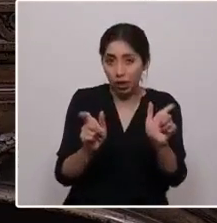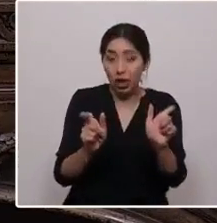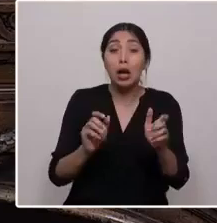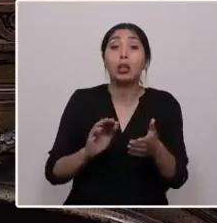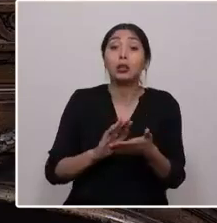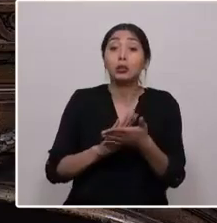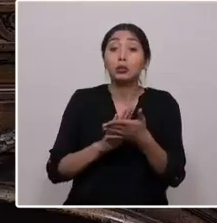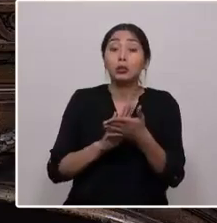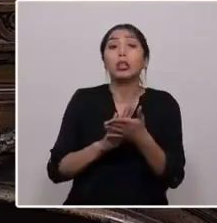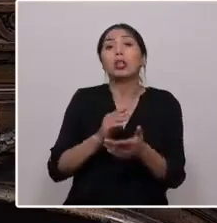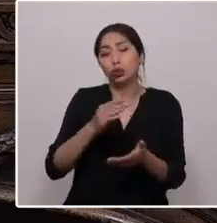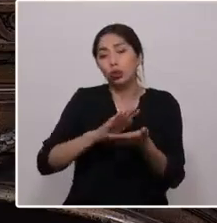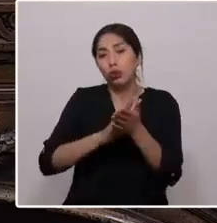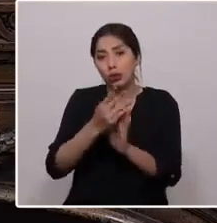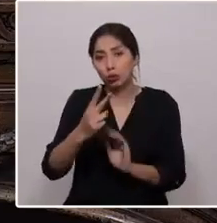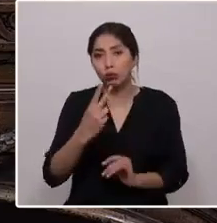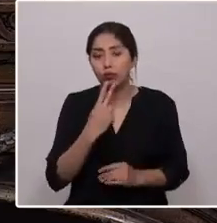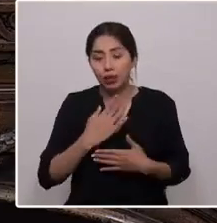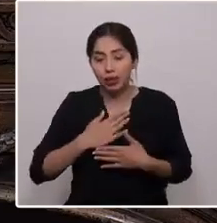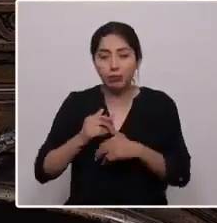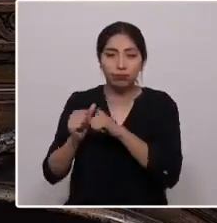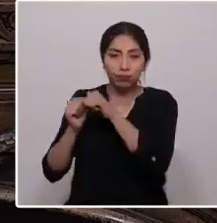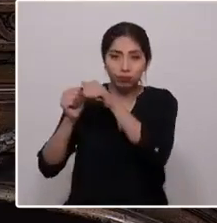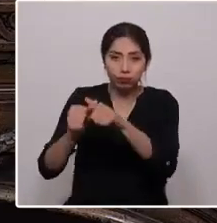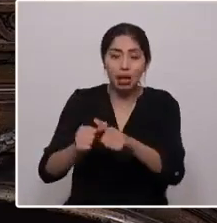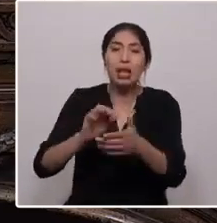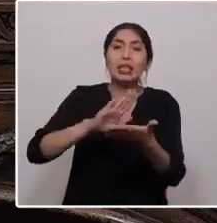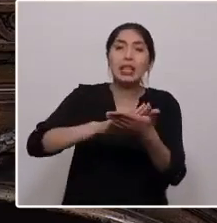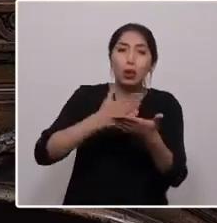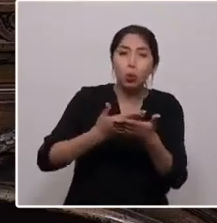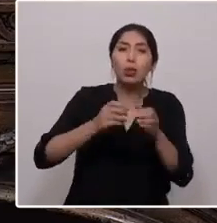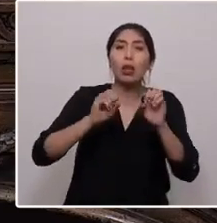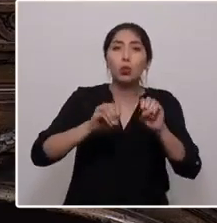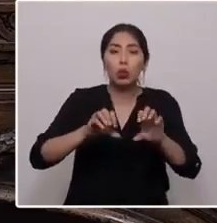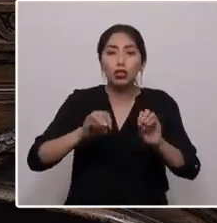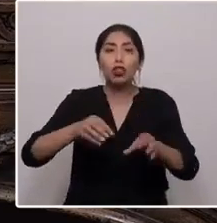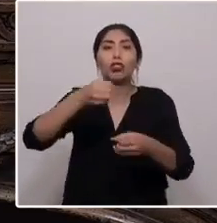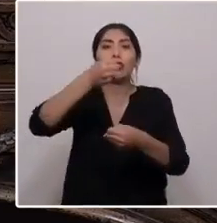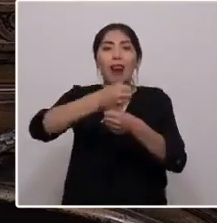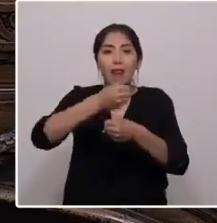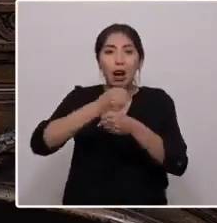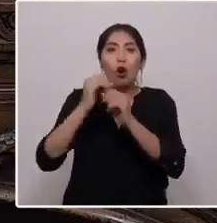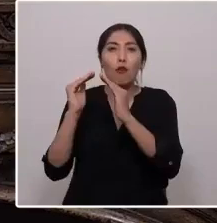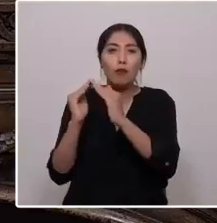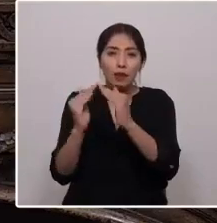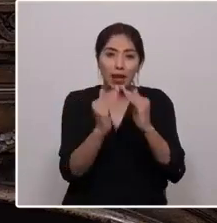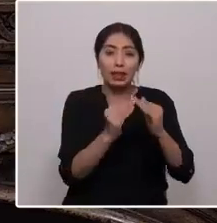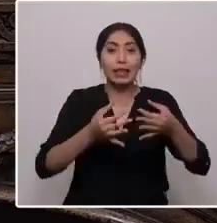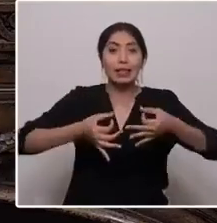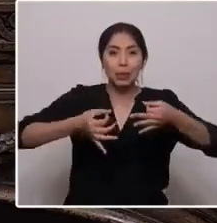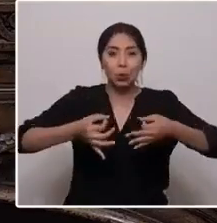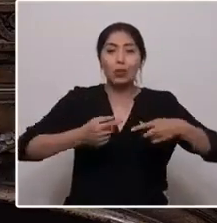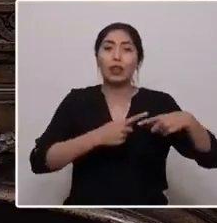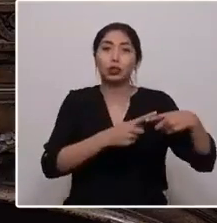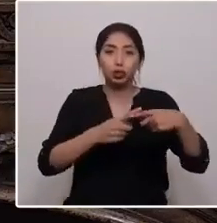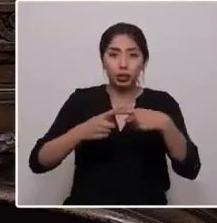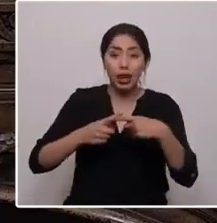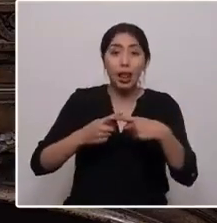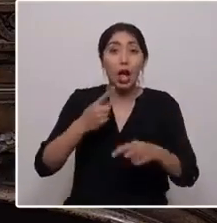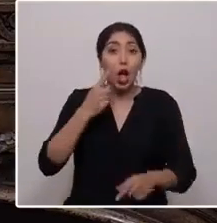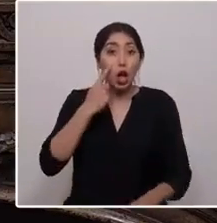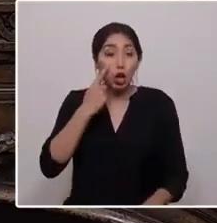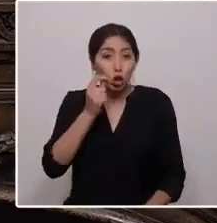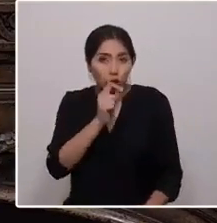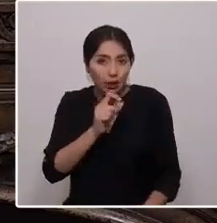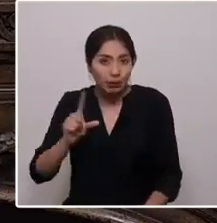su vida. Salud, educación, trabajo, vivienda, seguridad social, conocimientos, artes y